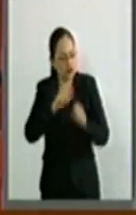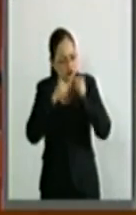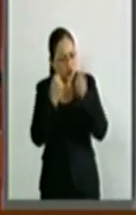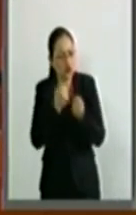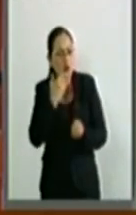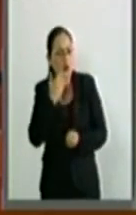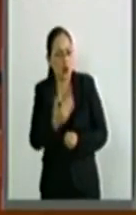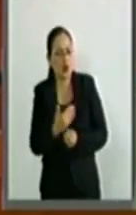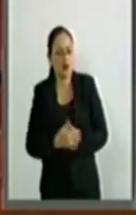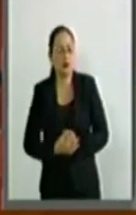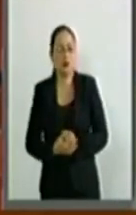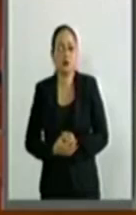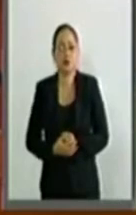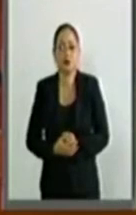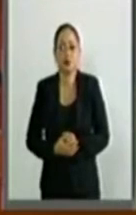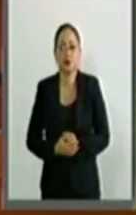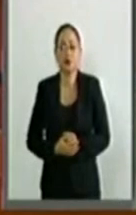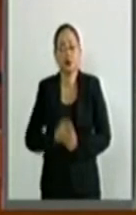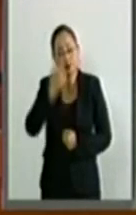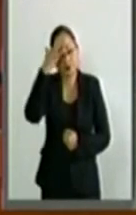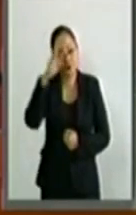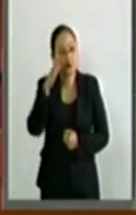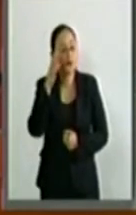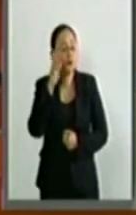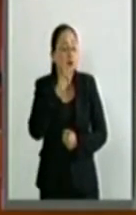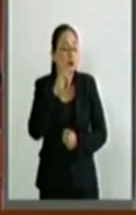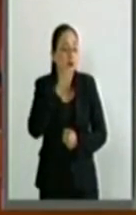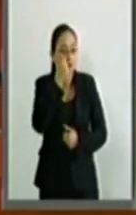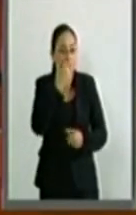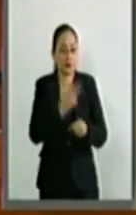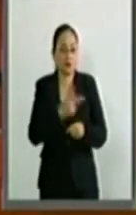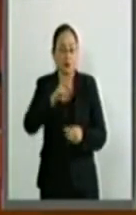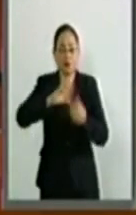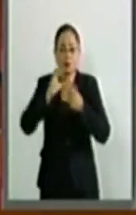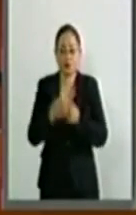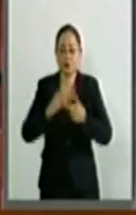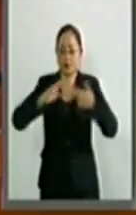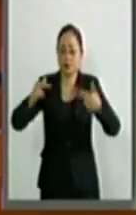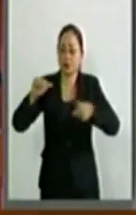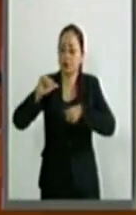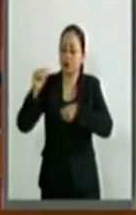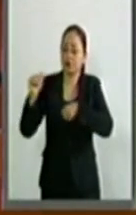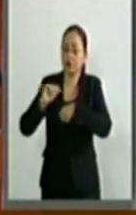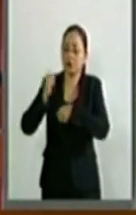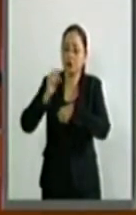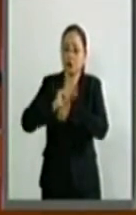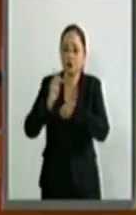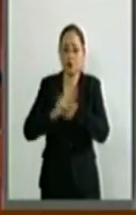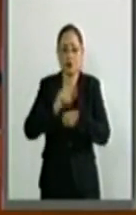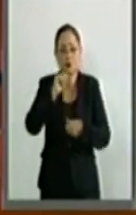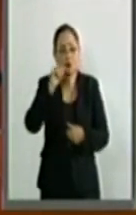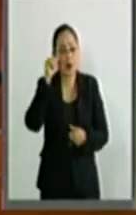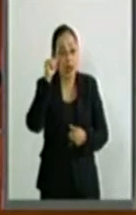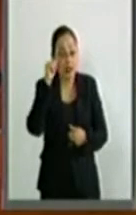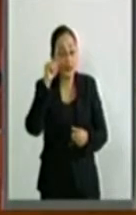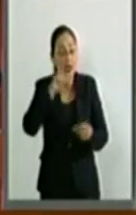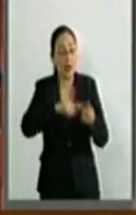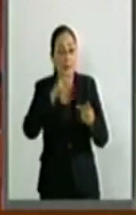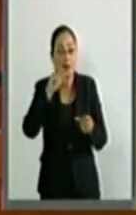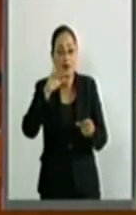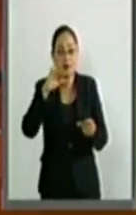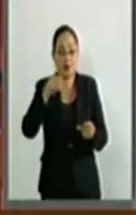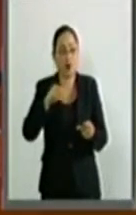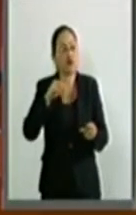Señora secretaria, la Comisión de Relaciones Exteriores Asia-Pacífico le ratifica su